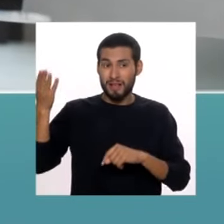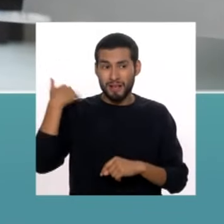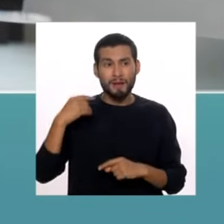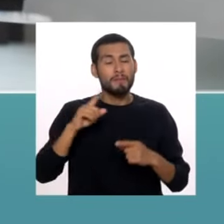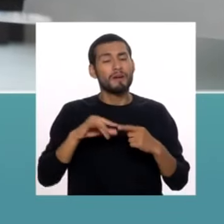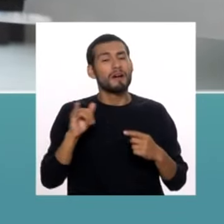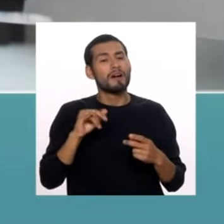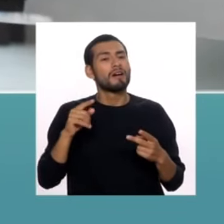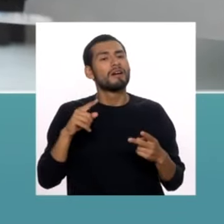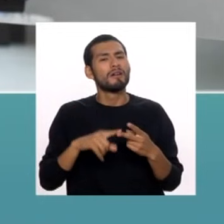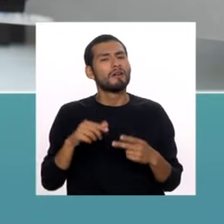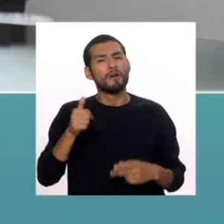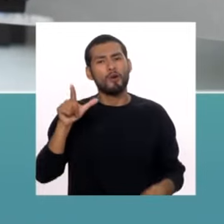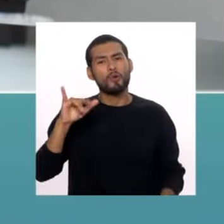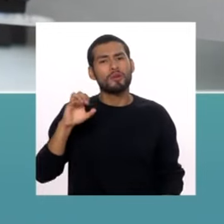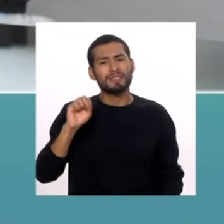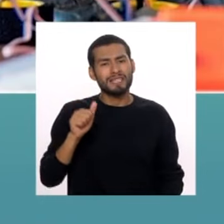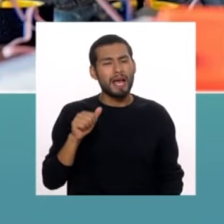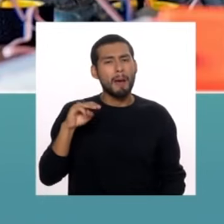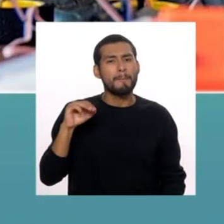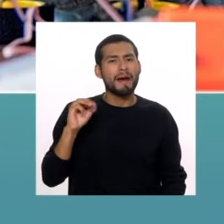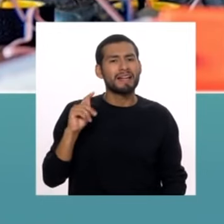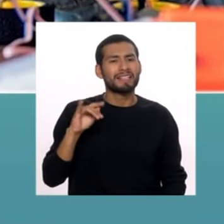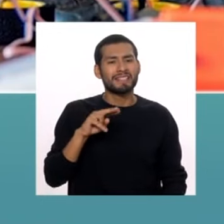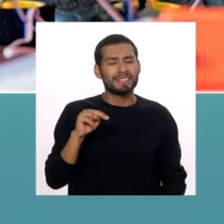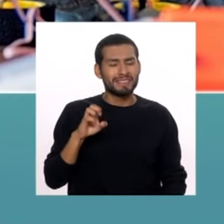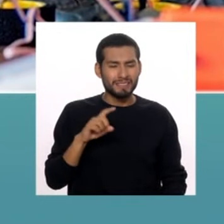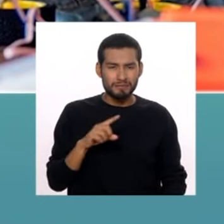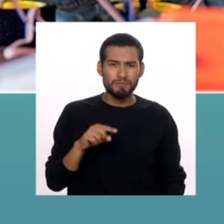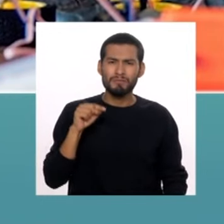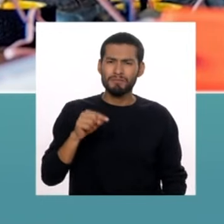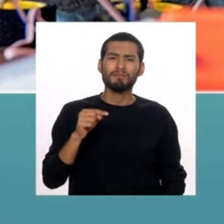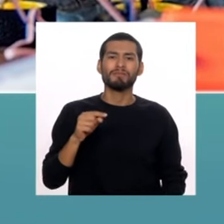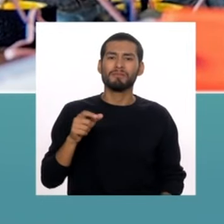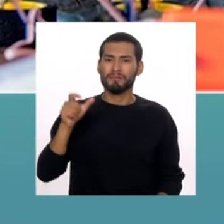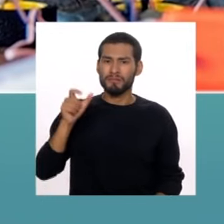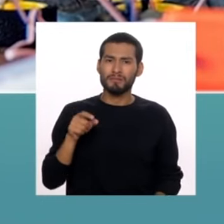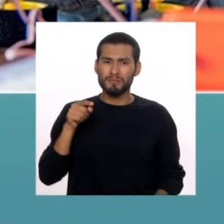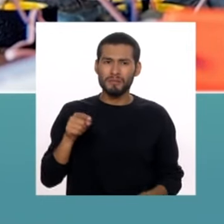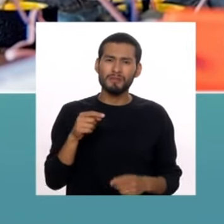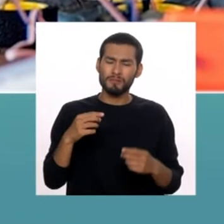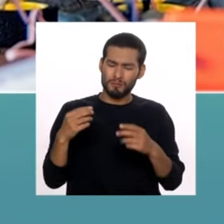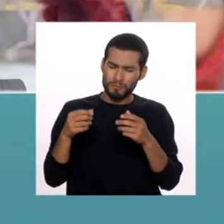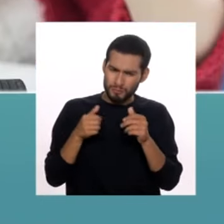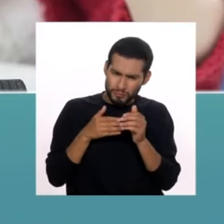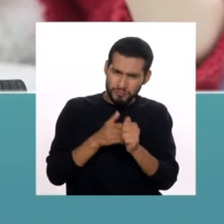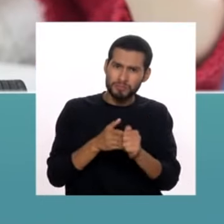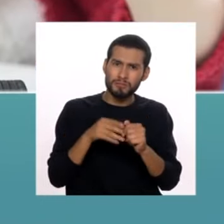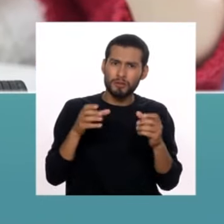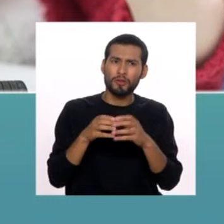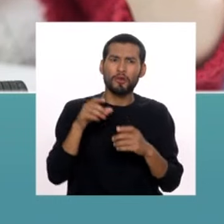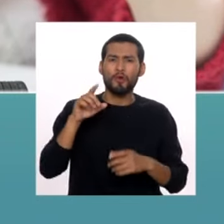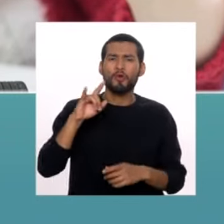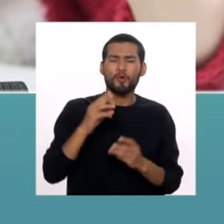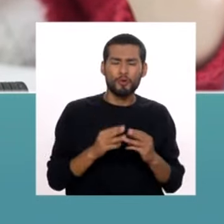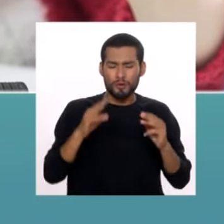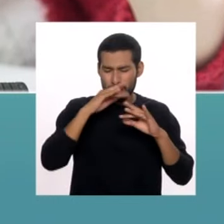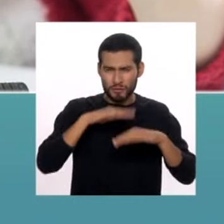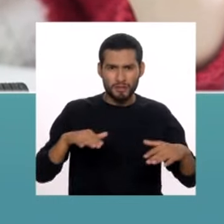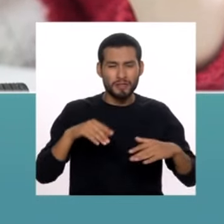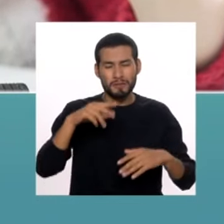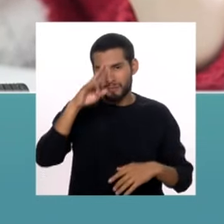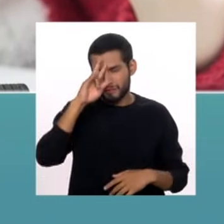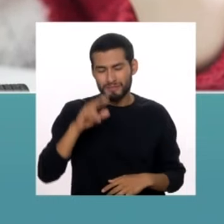Pero también la va a acompañar Luisa Martínez Cornejo, que ella es oficial de Género y Desarrollo de UNICEF. Pero vamos a hablar sobre